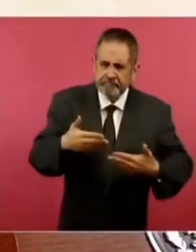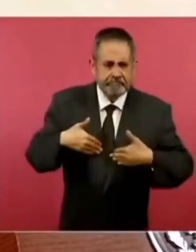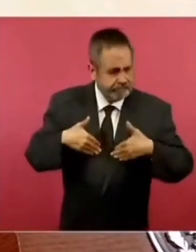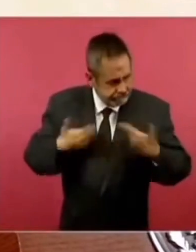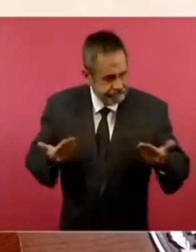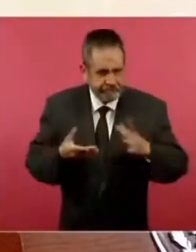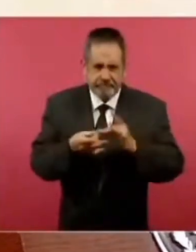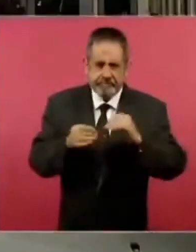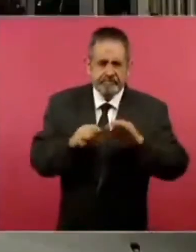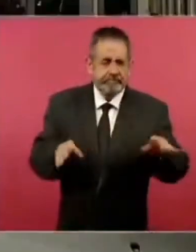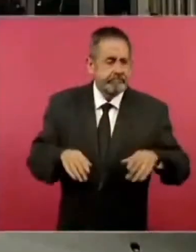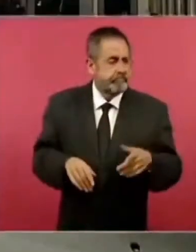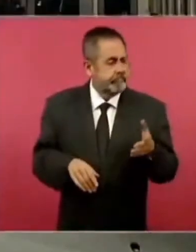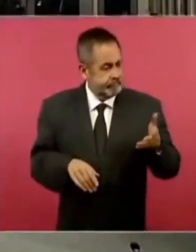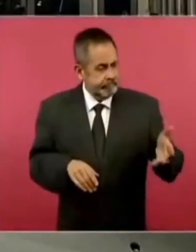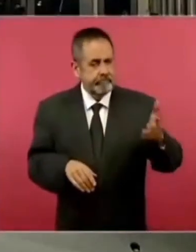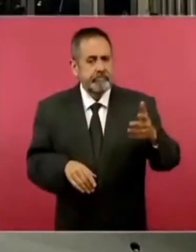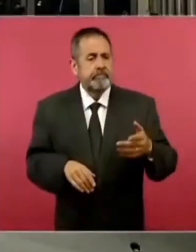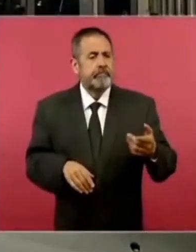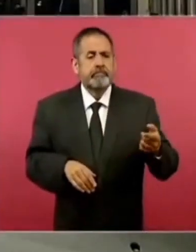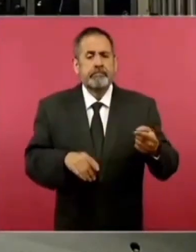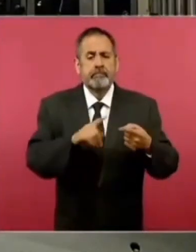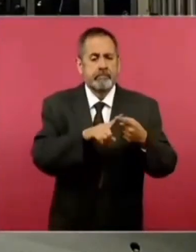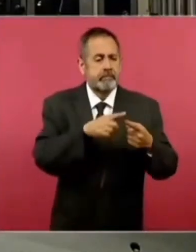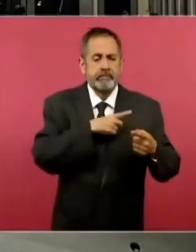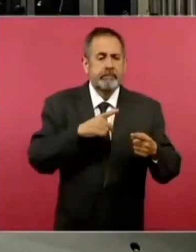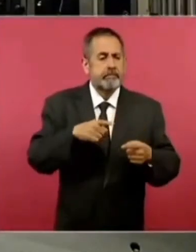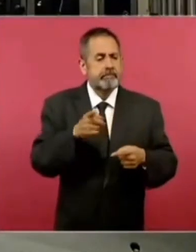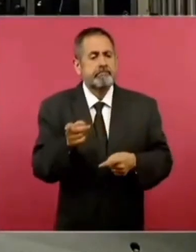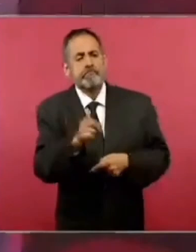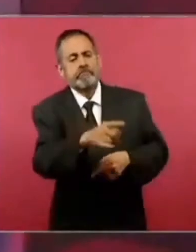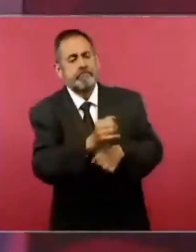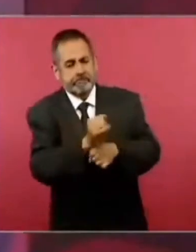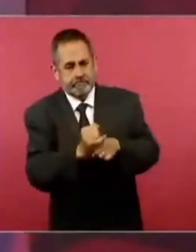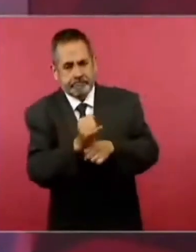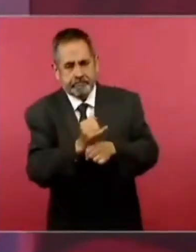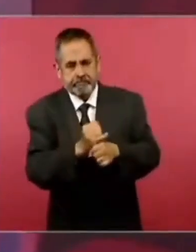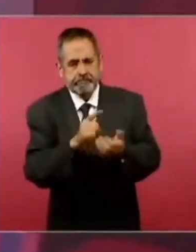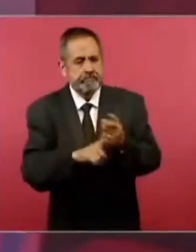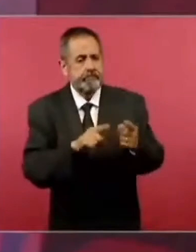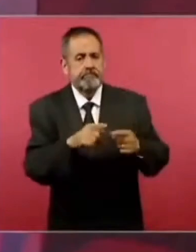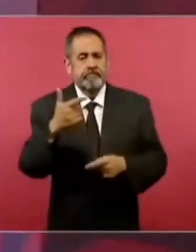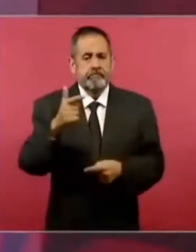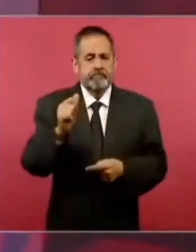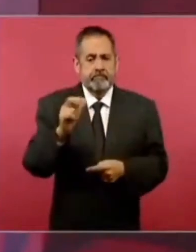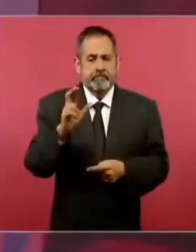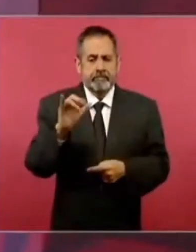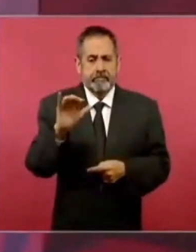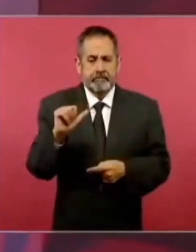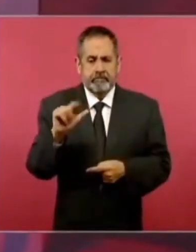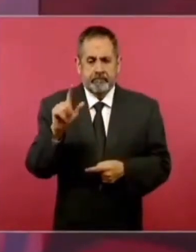de que debe de investigarse a García Luna